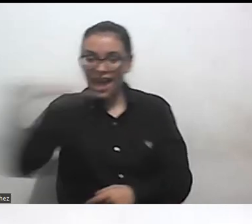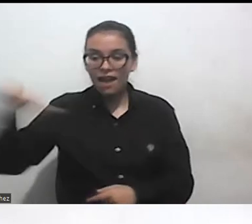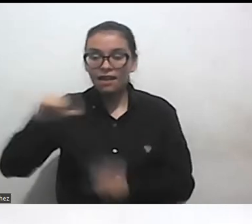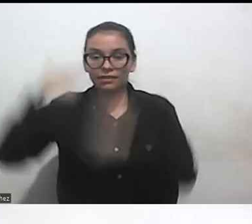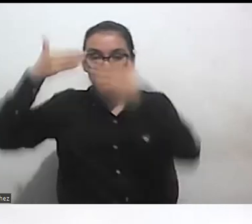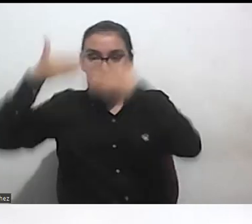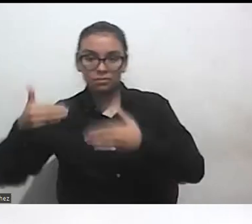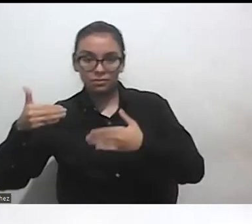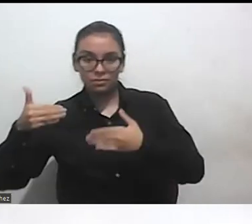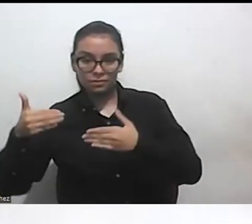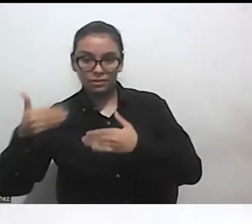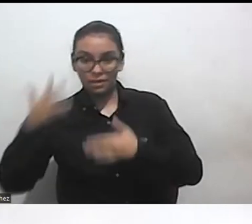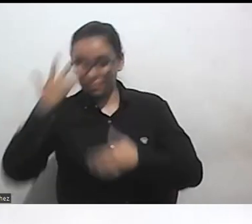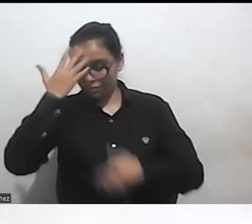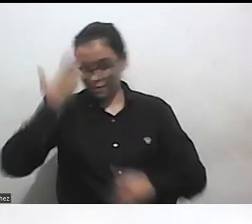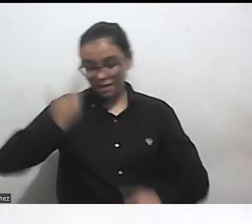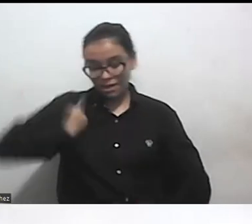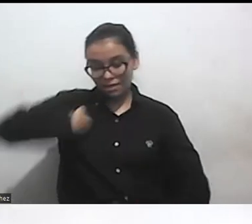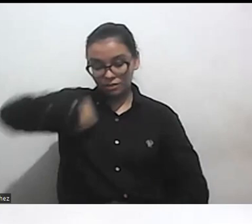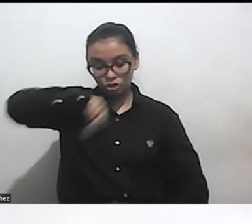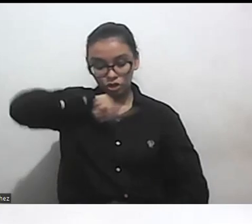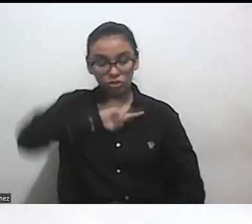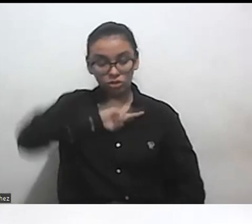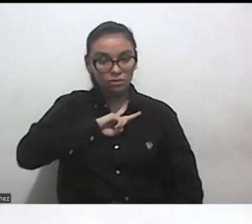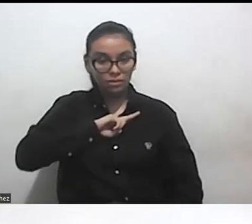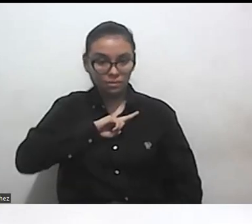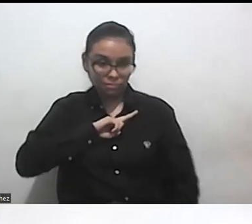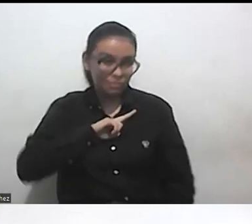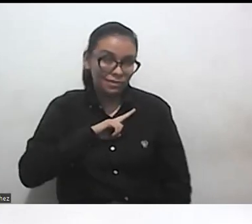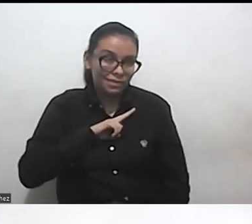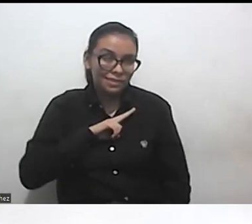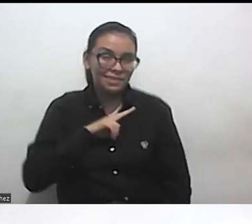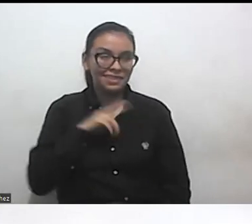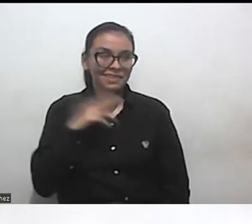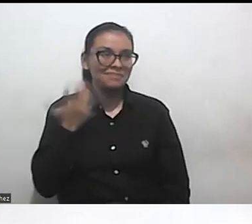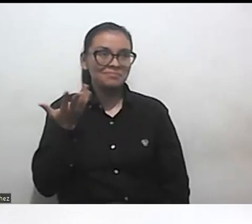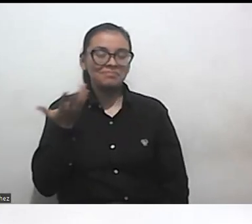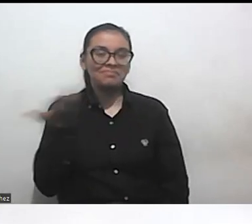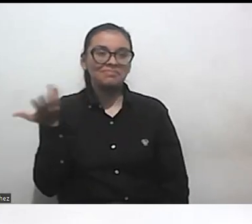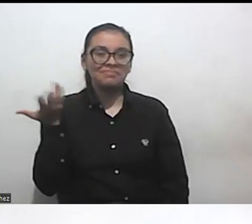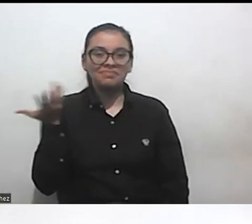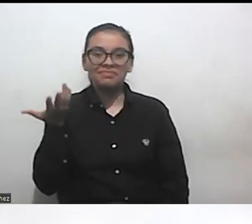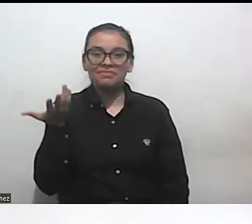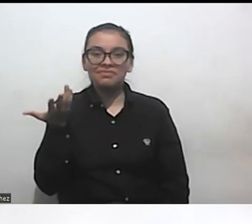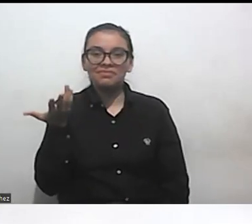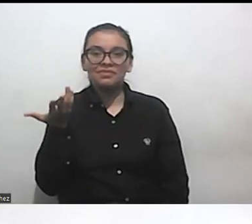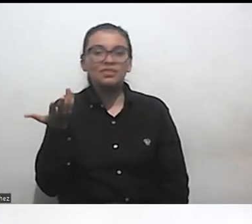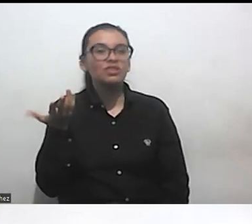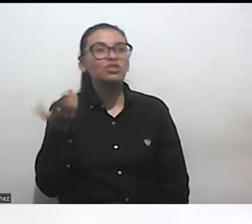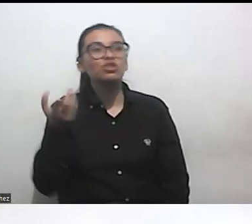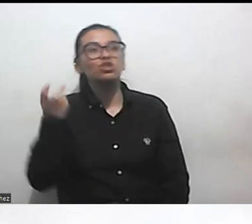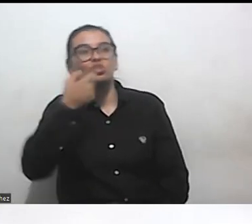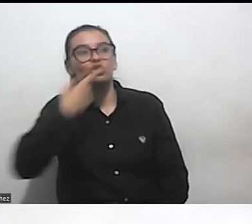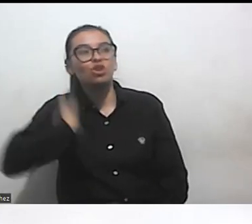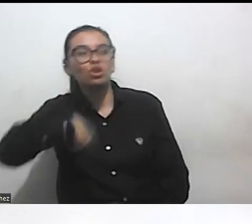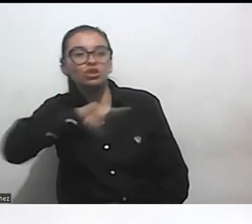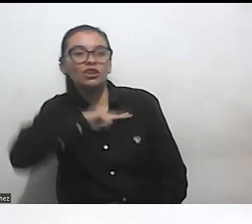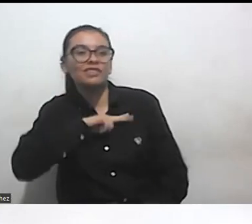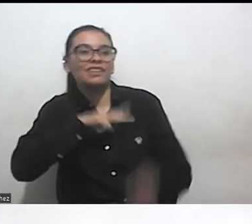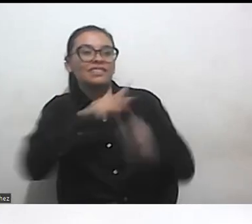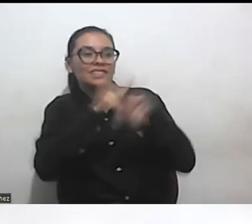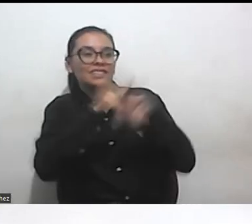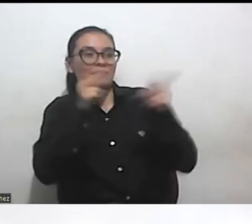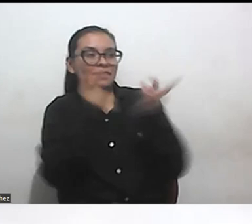nosotras y me parece súper irrisorio ¿no? pero no estamos en los estudios no estamos en los censos